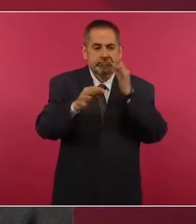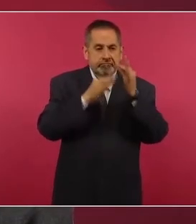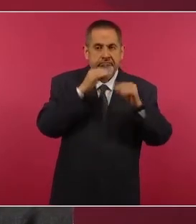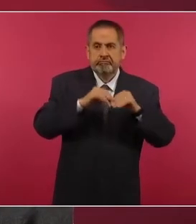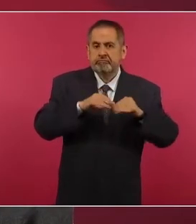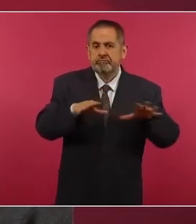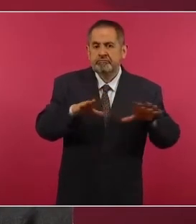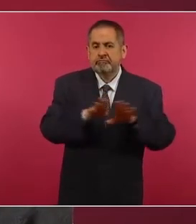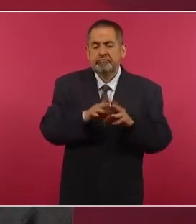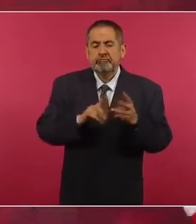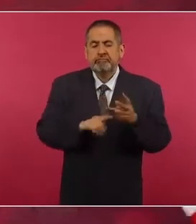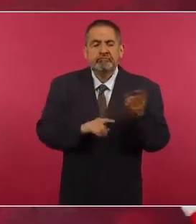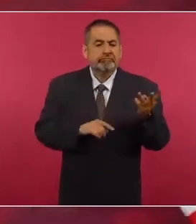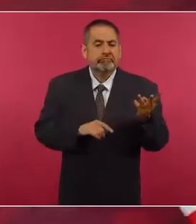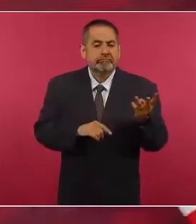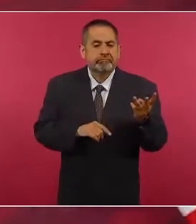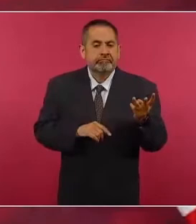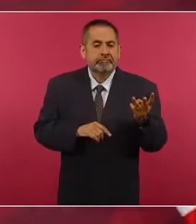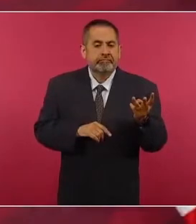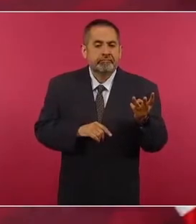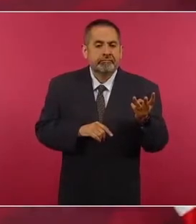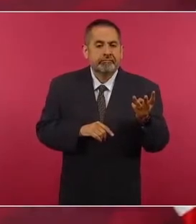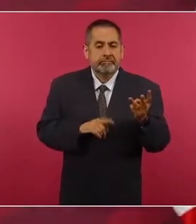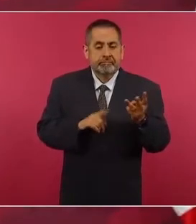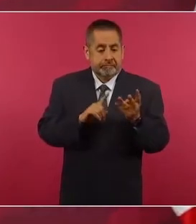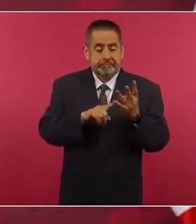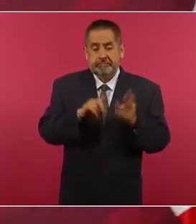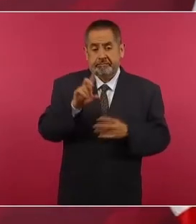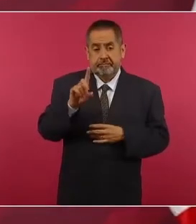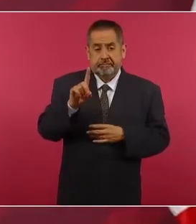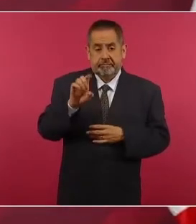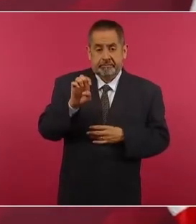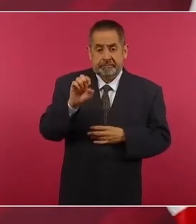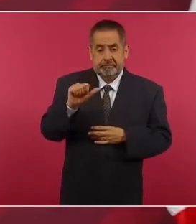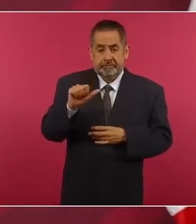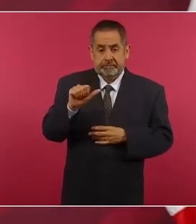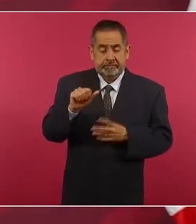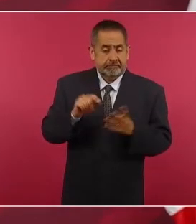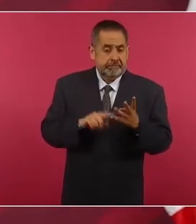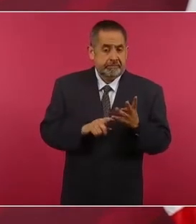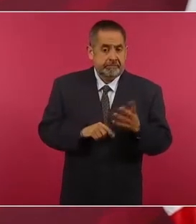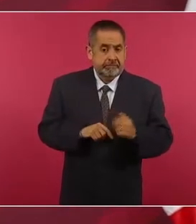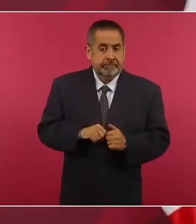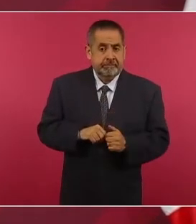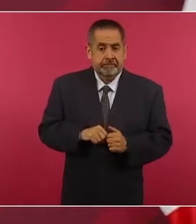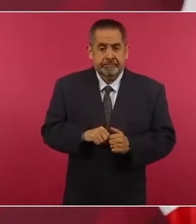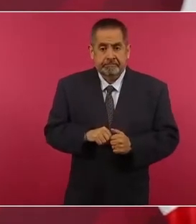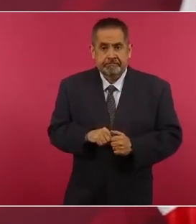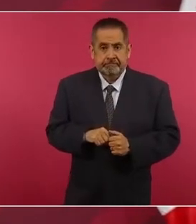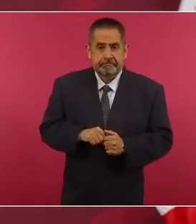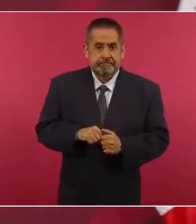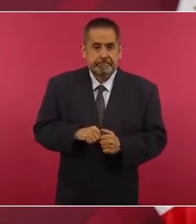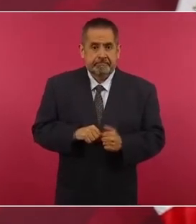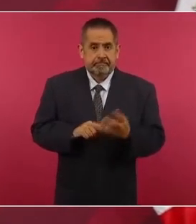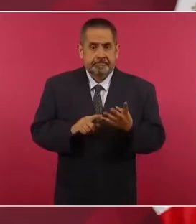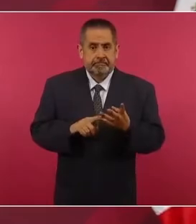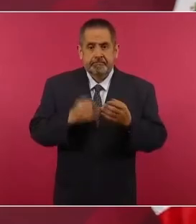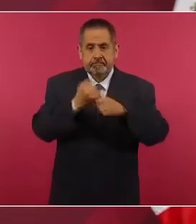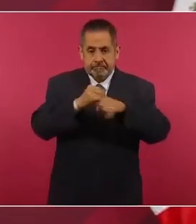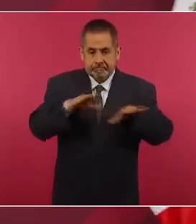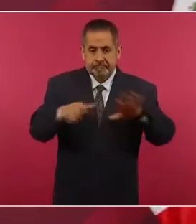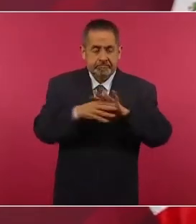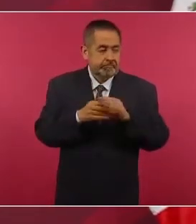la DEA en información.